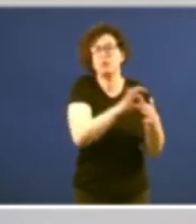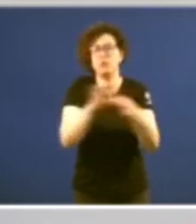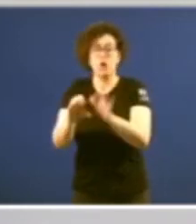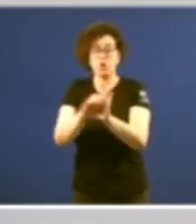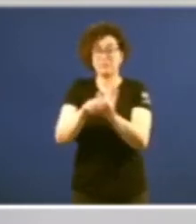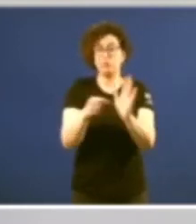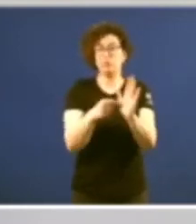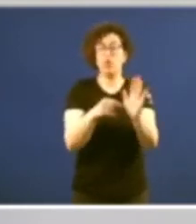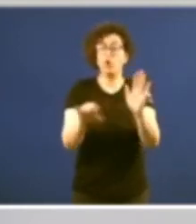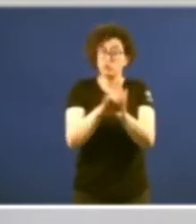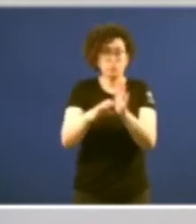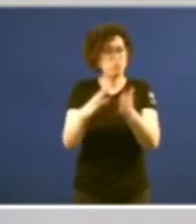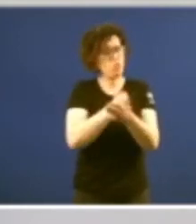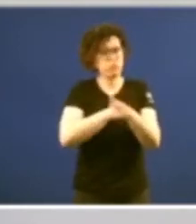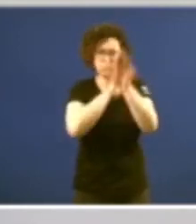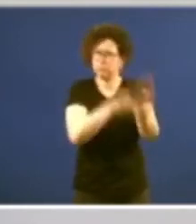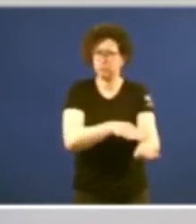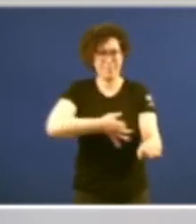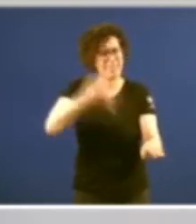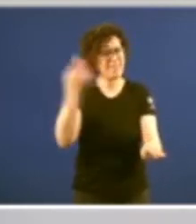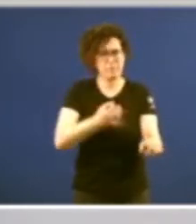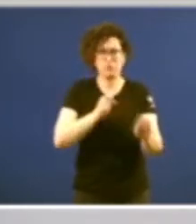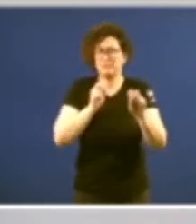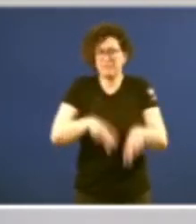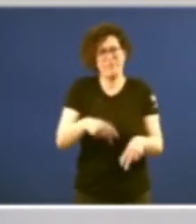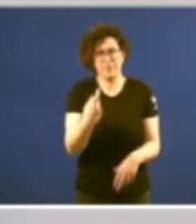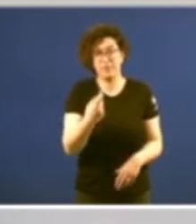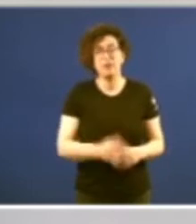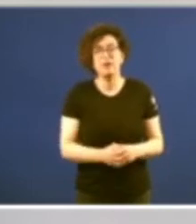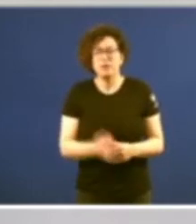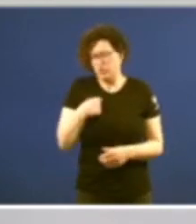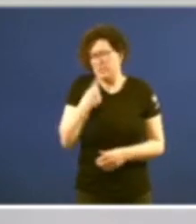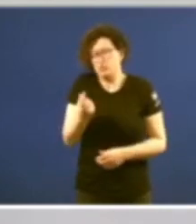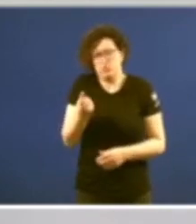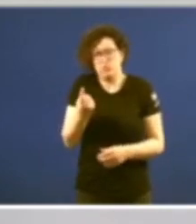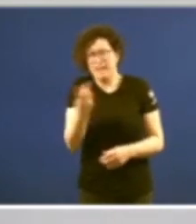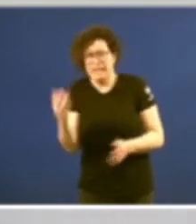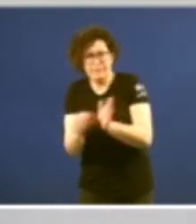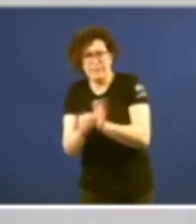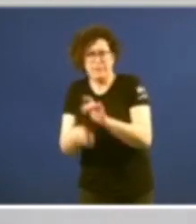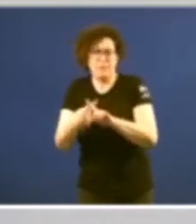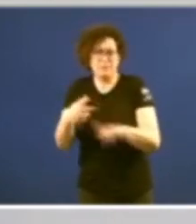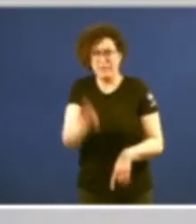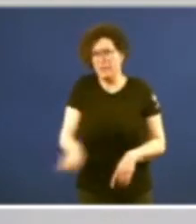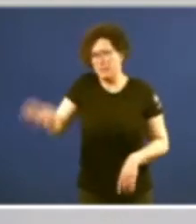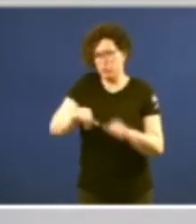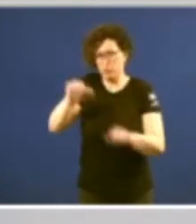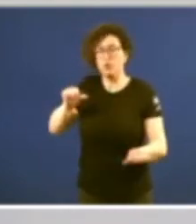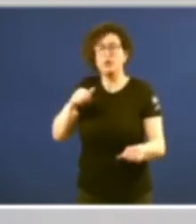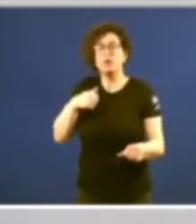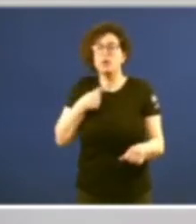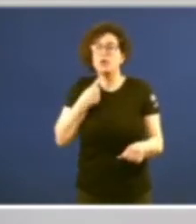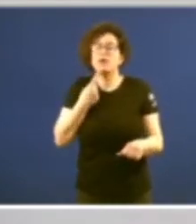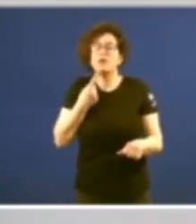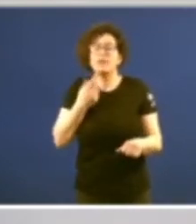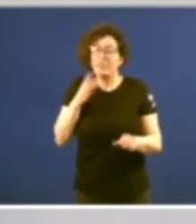sin excepción, nos debemos. Como teño dito, nalgúnha ocasión, e a volvo a reiterar, non se tomará